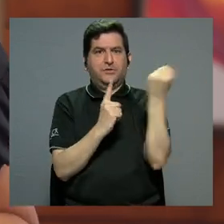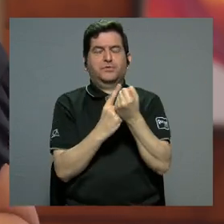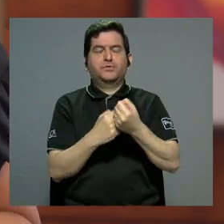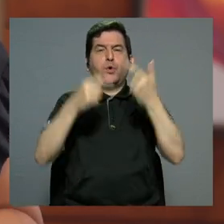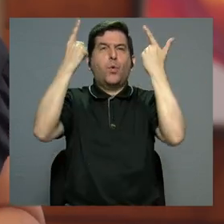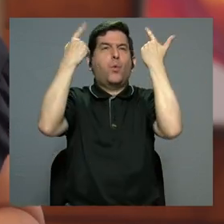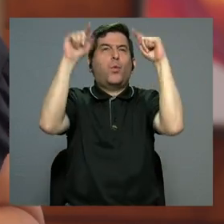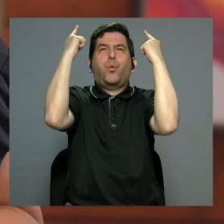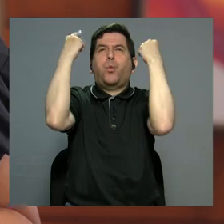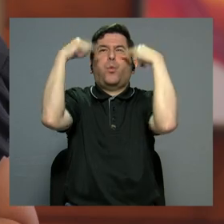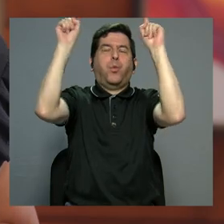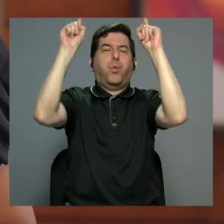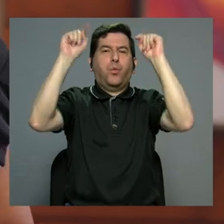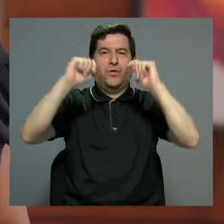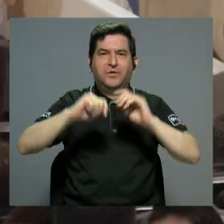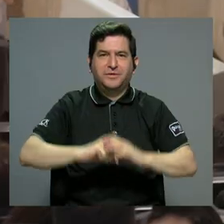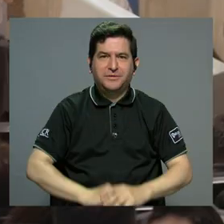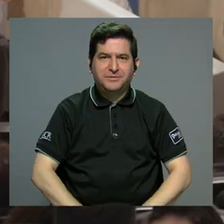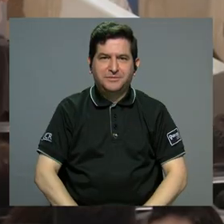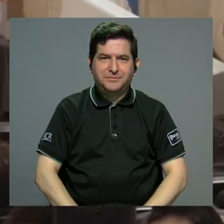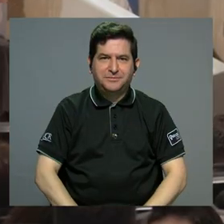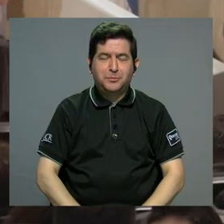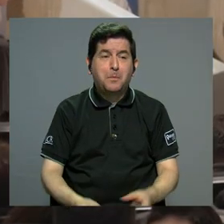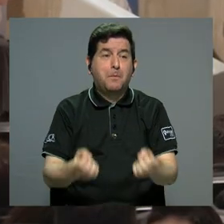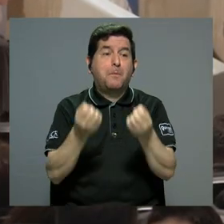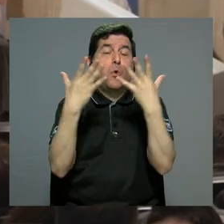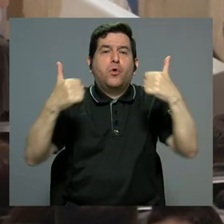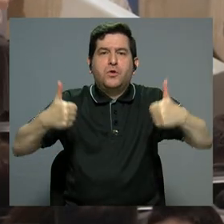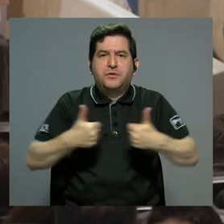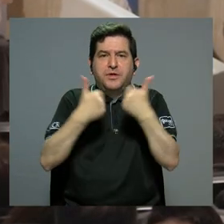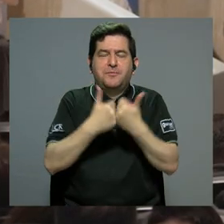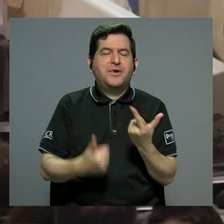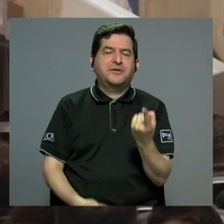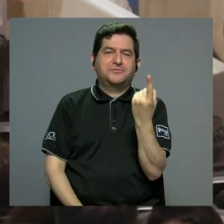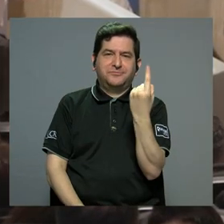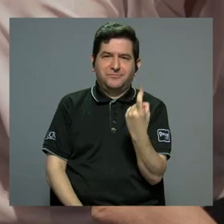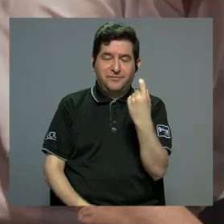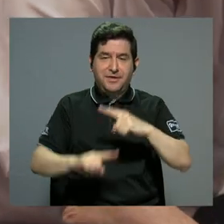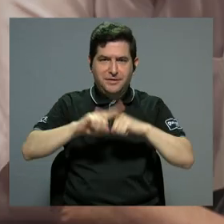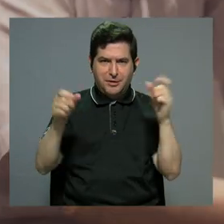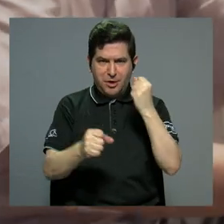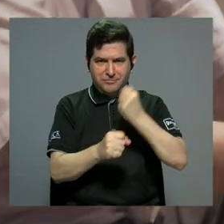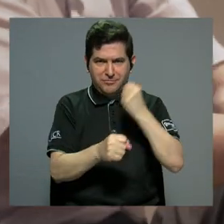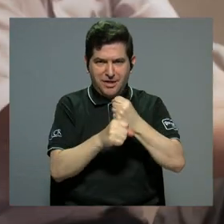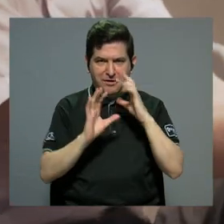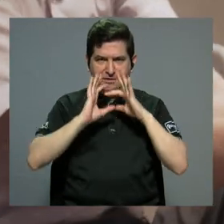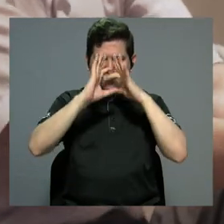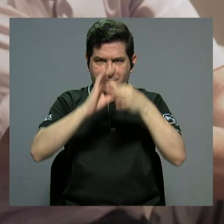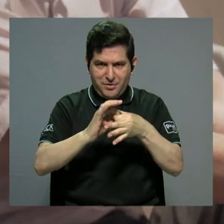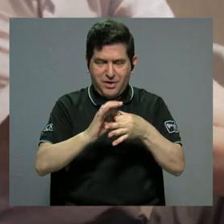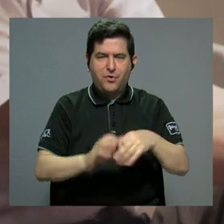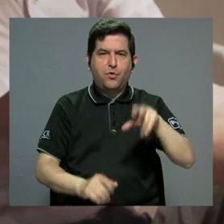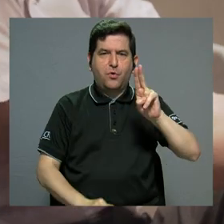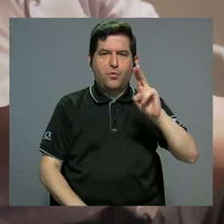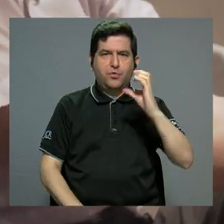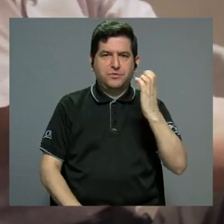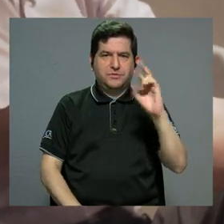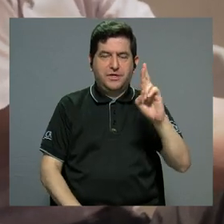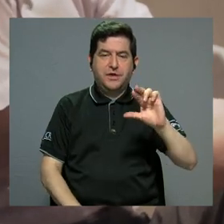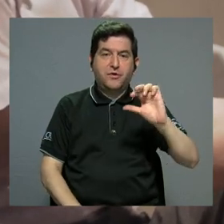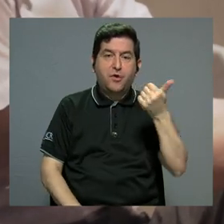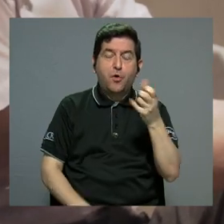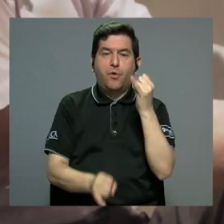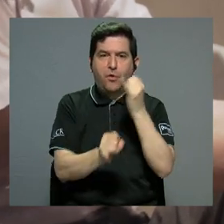un logro increíble. Quedan muchos desafíos por delante, pero el trabajo en conjunto entre la UCR